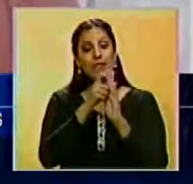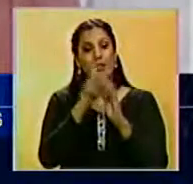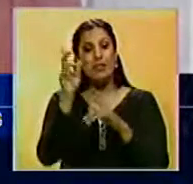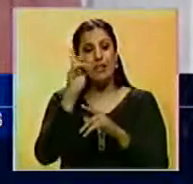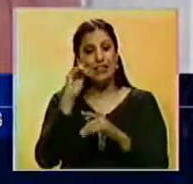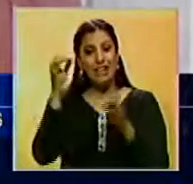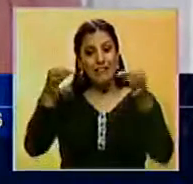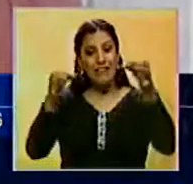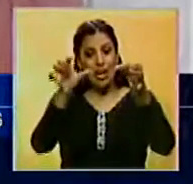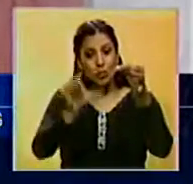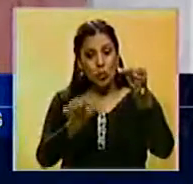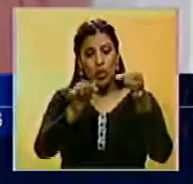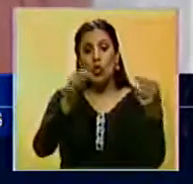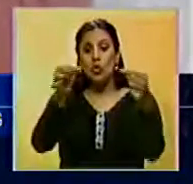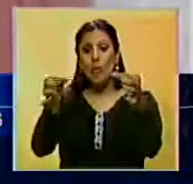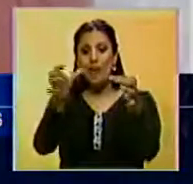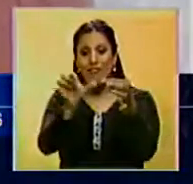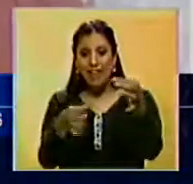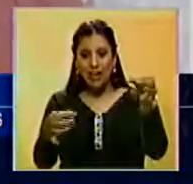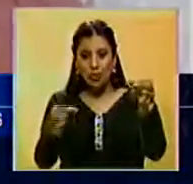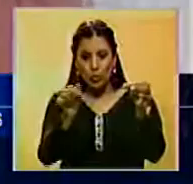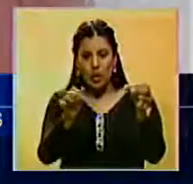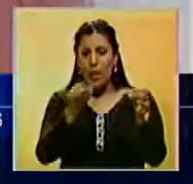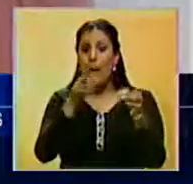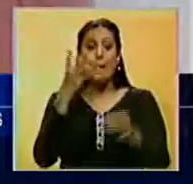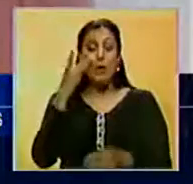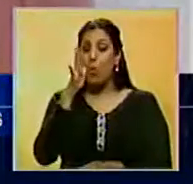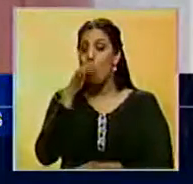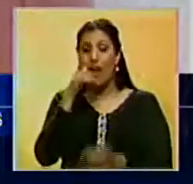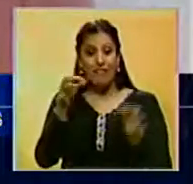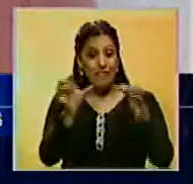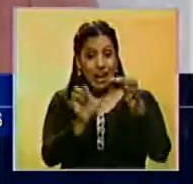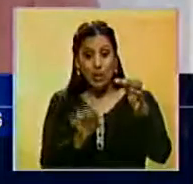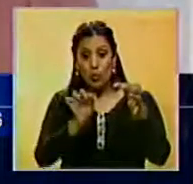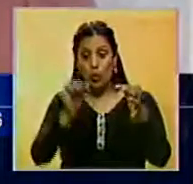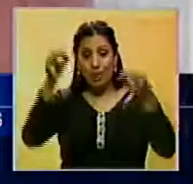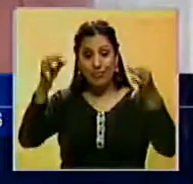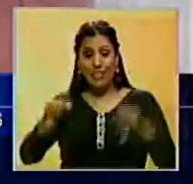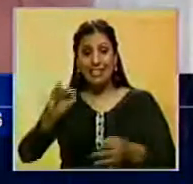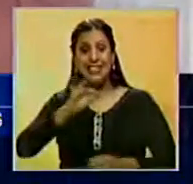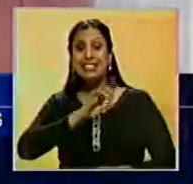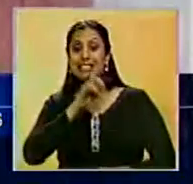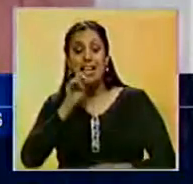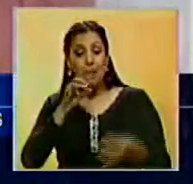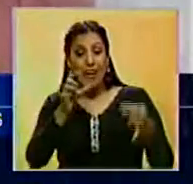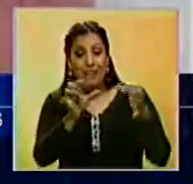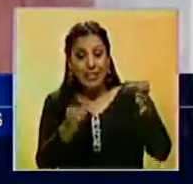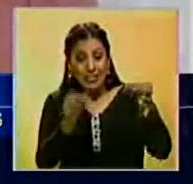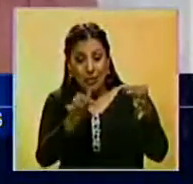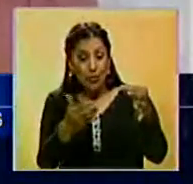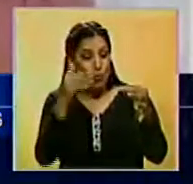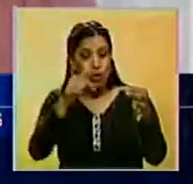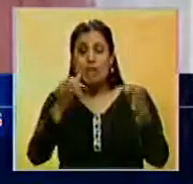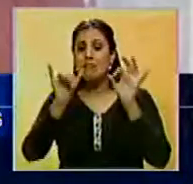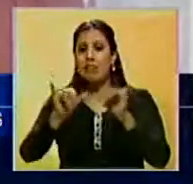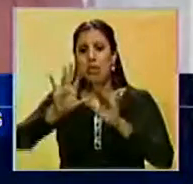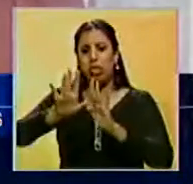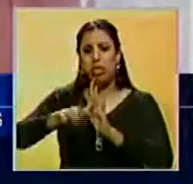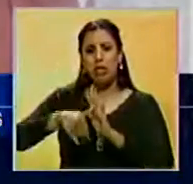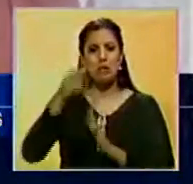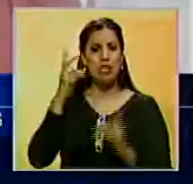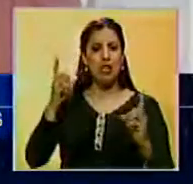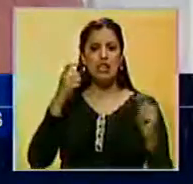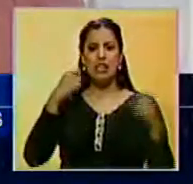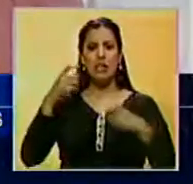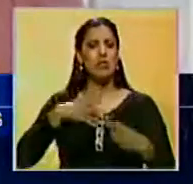una factura, entrega una factura. Porque mientras que no se dé esa señora que se llama factura, señora, seguiremos en lo mismo. Cada